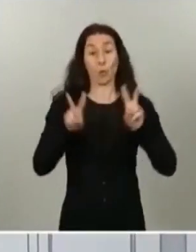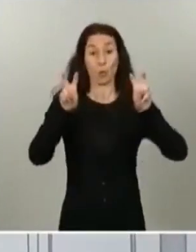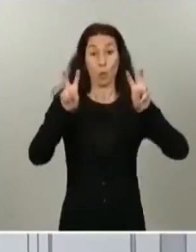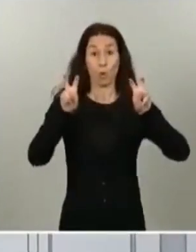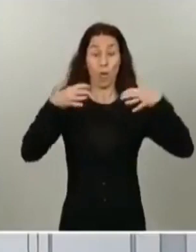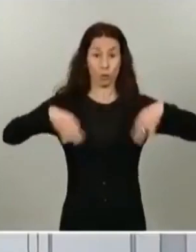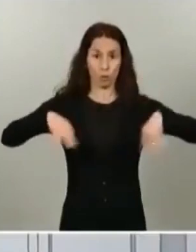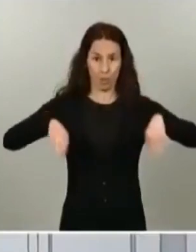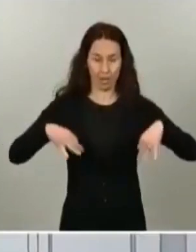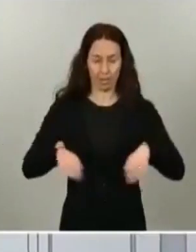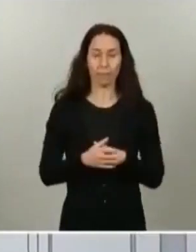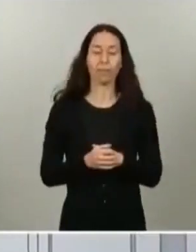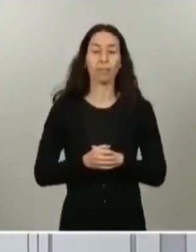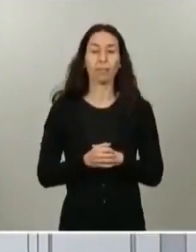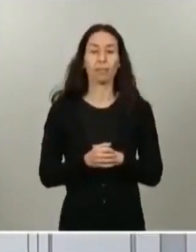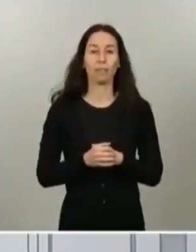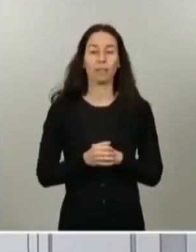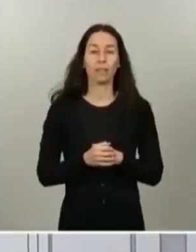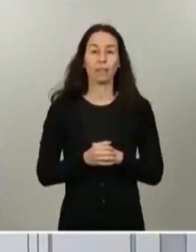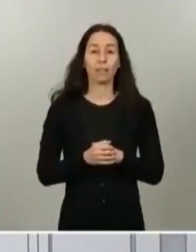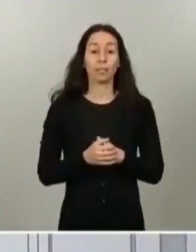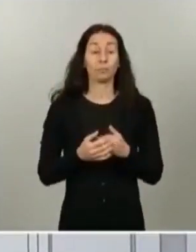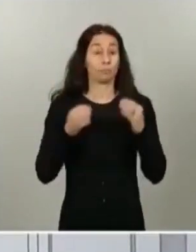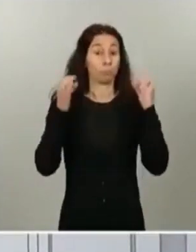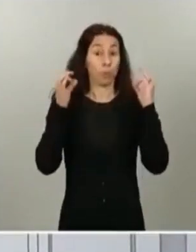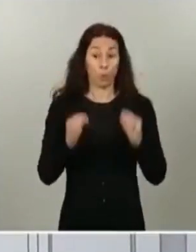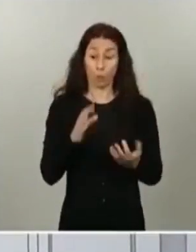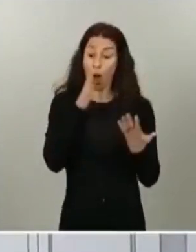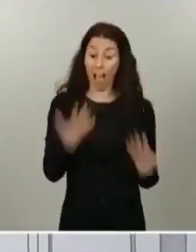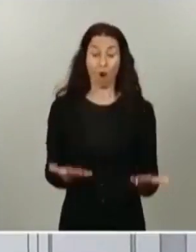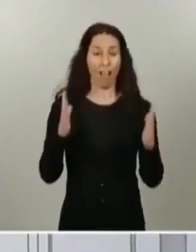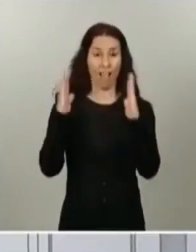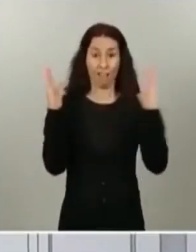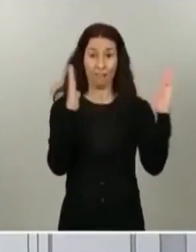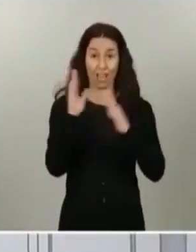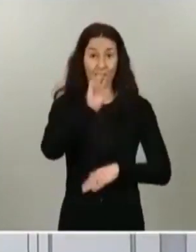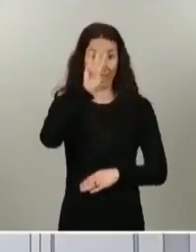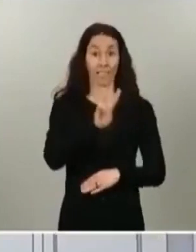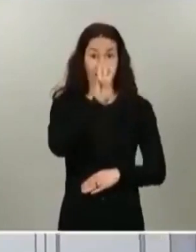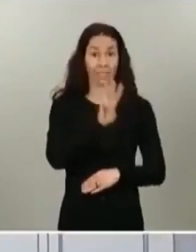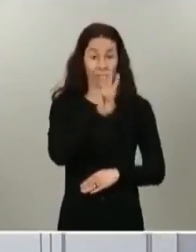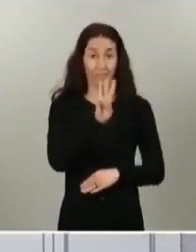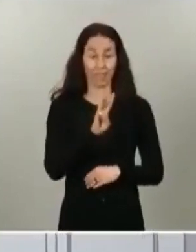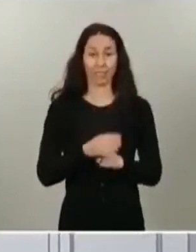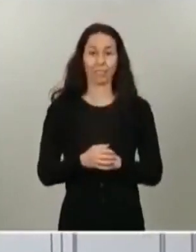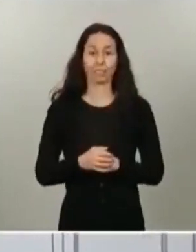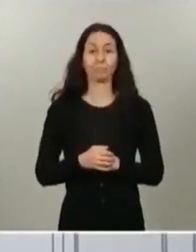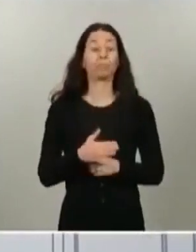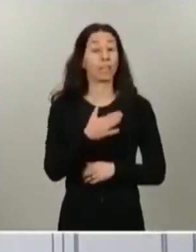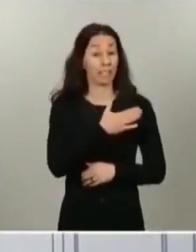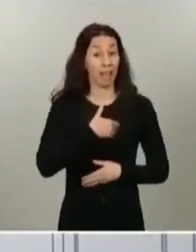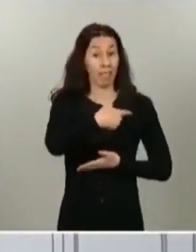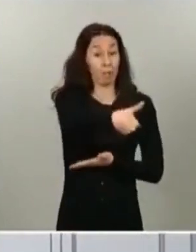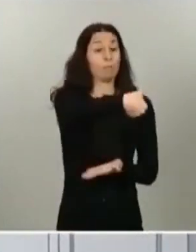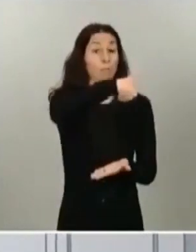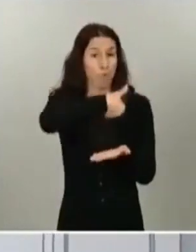como ya dijimos, puesto que está en fase 3, va a gozar de esta solicitud que ha hecho y, por tanto, a partir